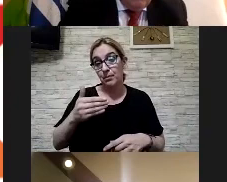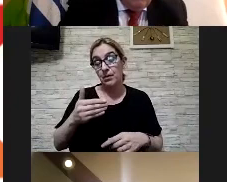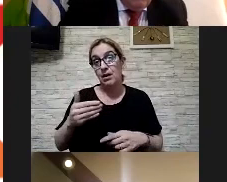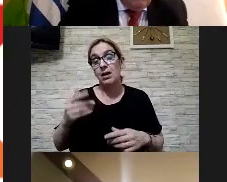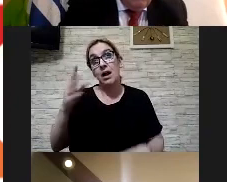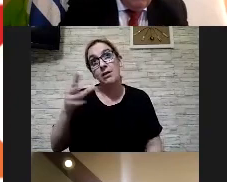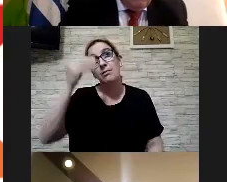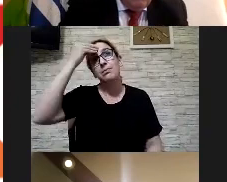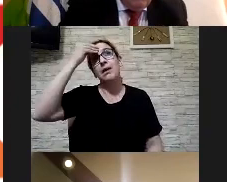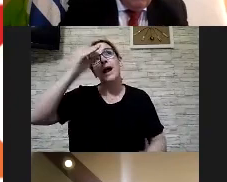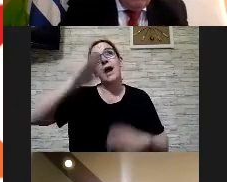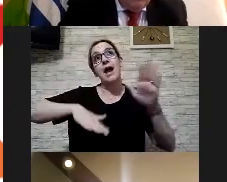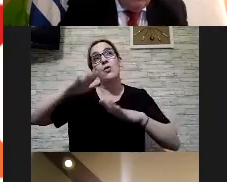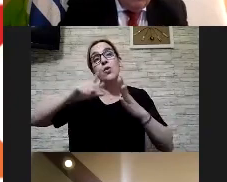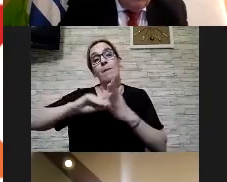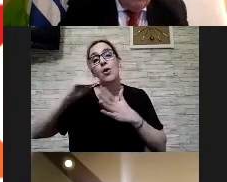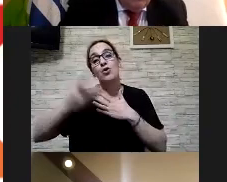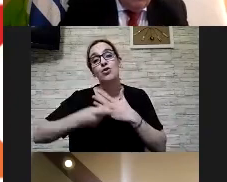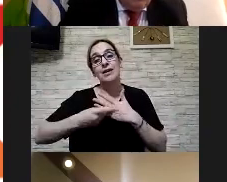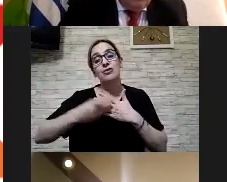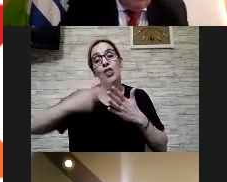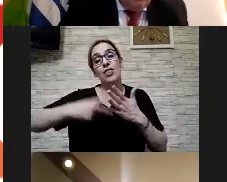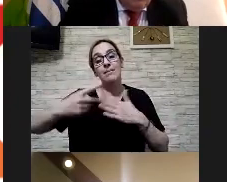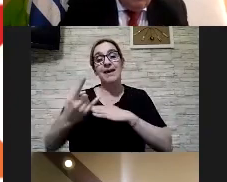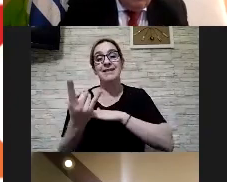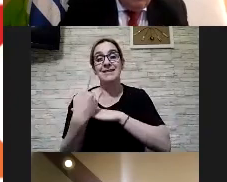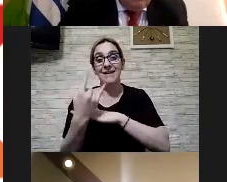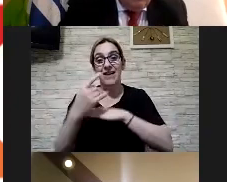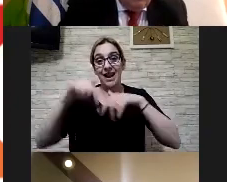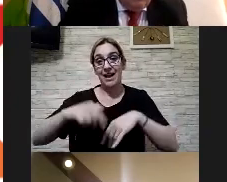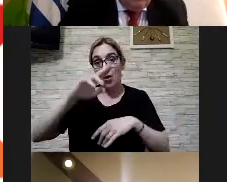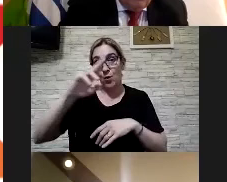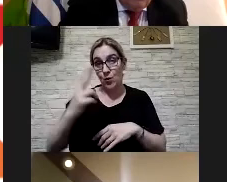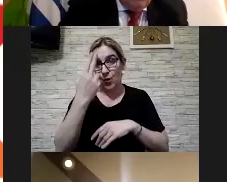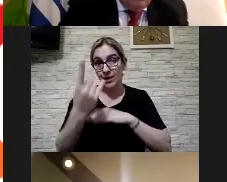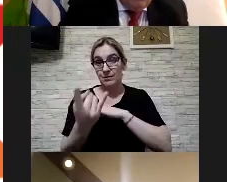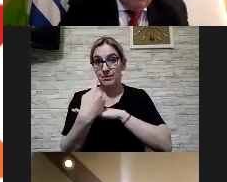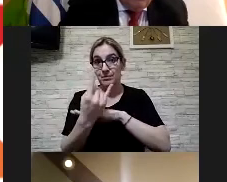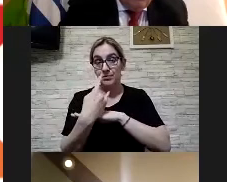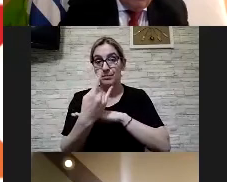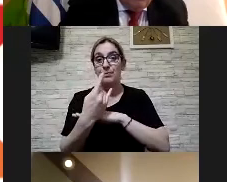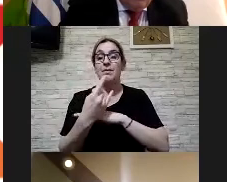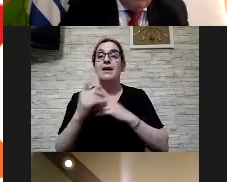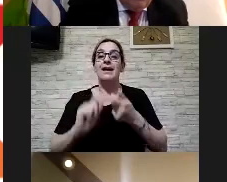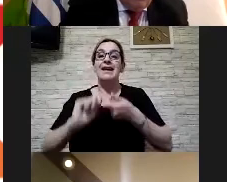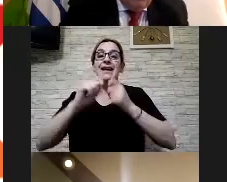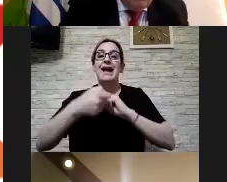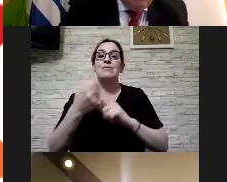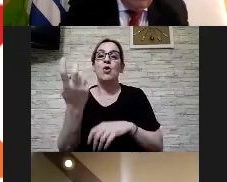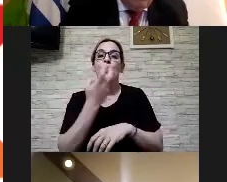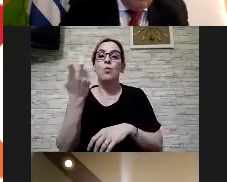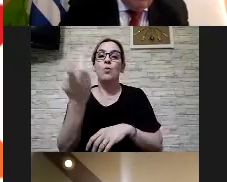algunos proyectos de Plan Saibal al menos acá en Uruguay por ejemplo se llama Diseñando el Cambio que bueno buscan a través de